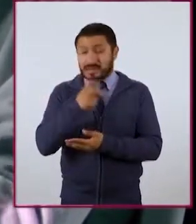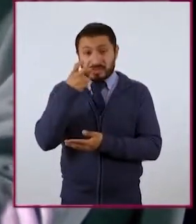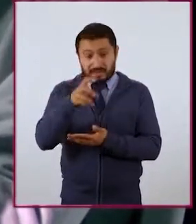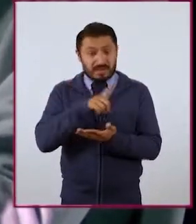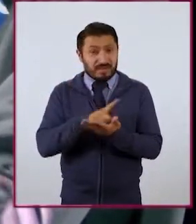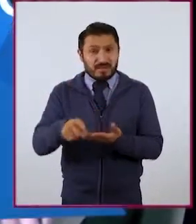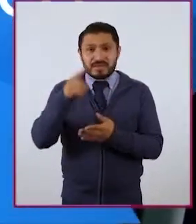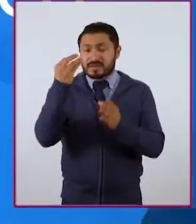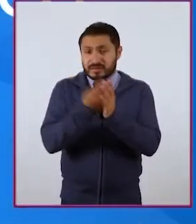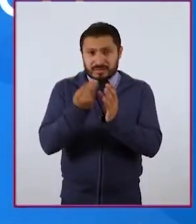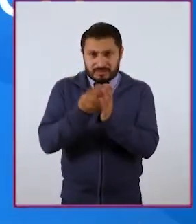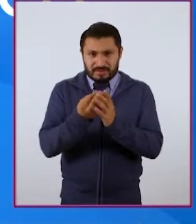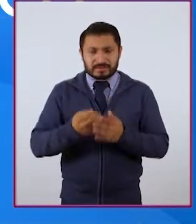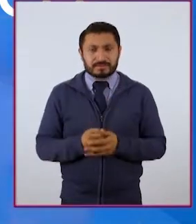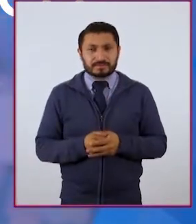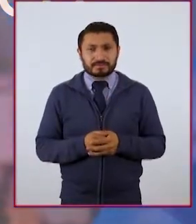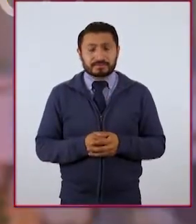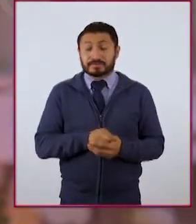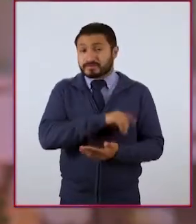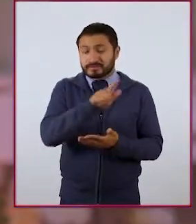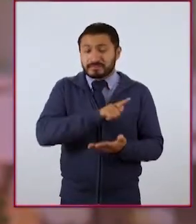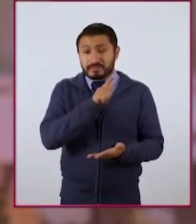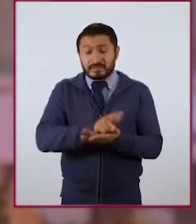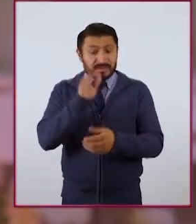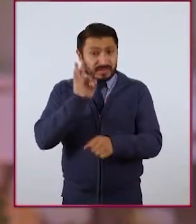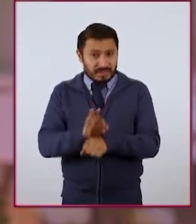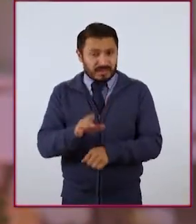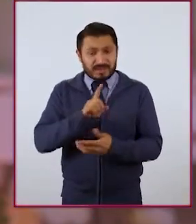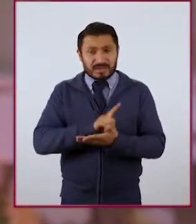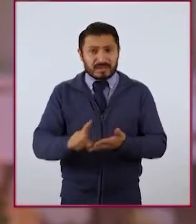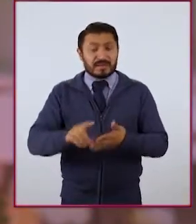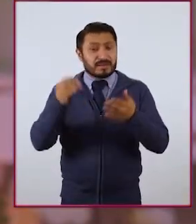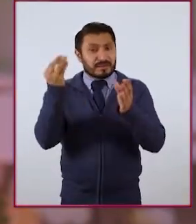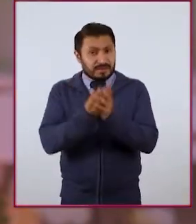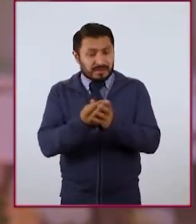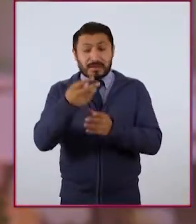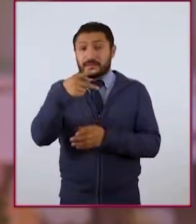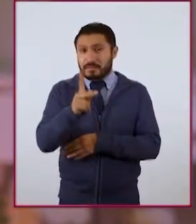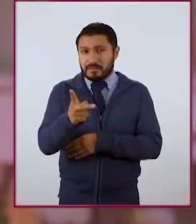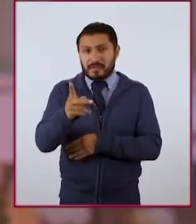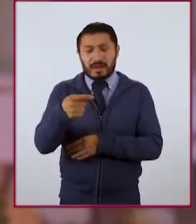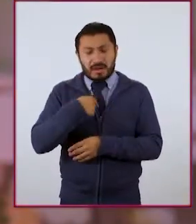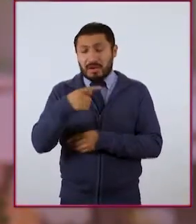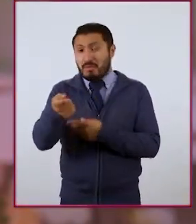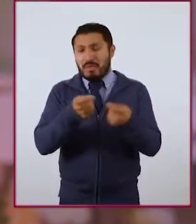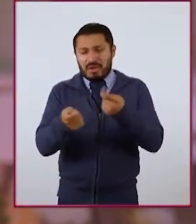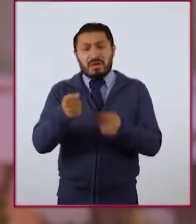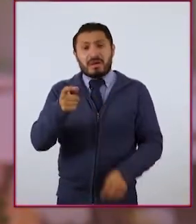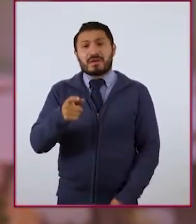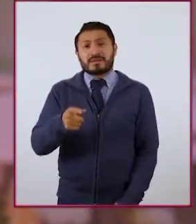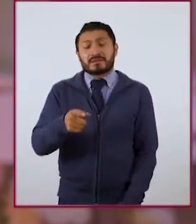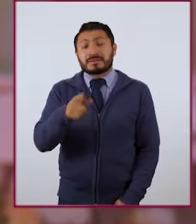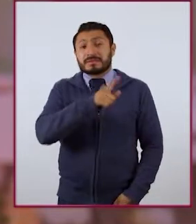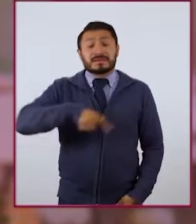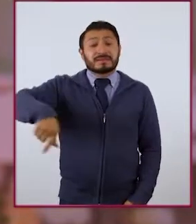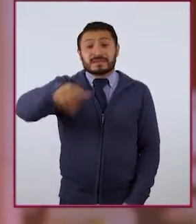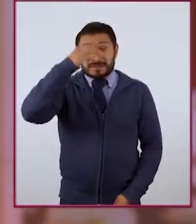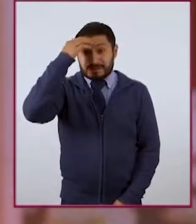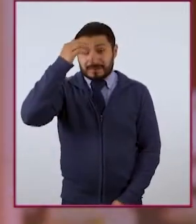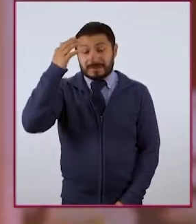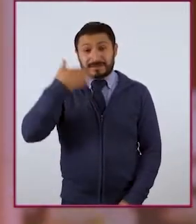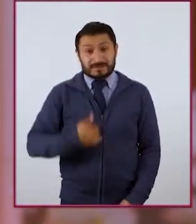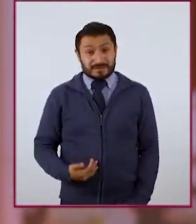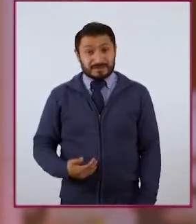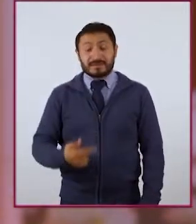derecho a la intimidad. La ley protege mi derecho a la intimidad. ¿Pero puedo controlar lo que los y las demás pueden saber de mí?